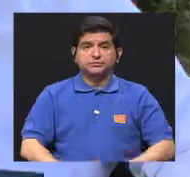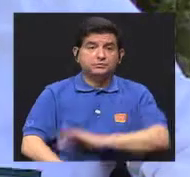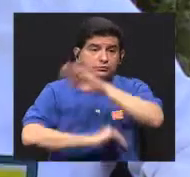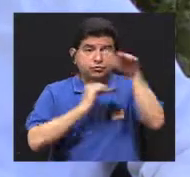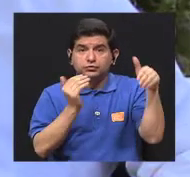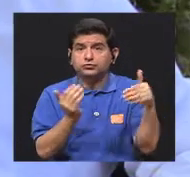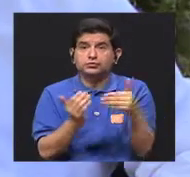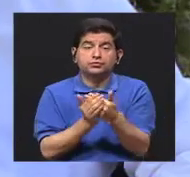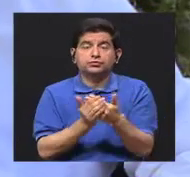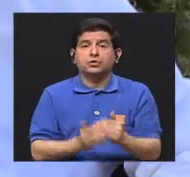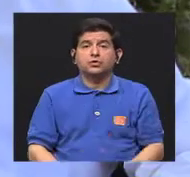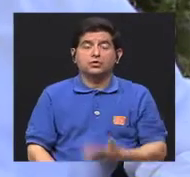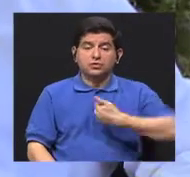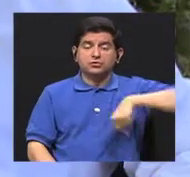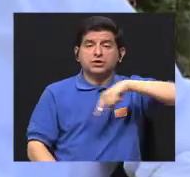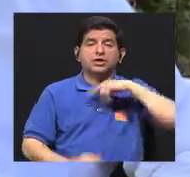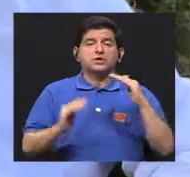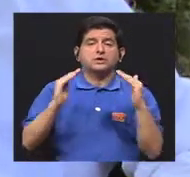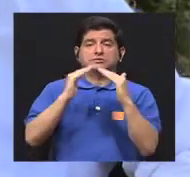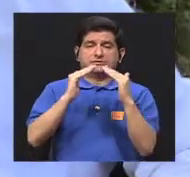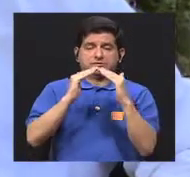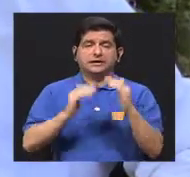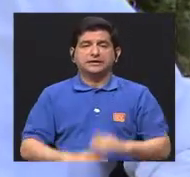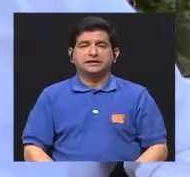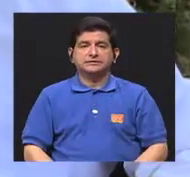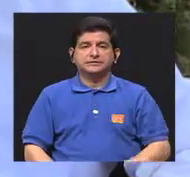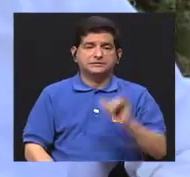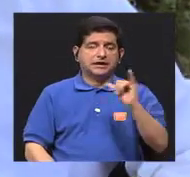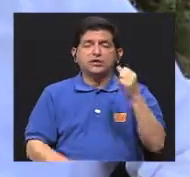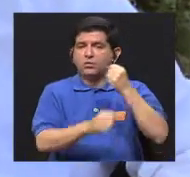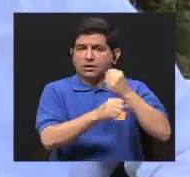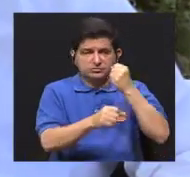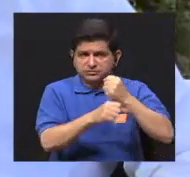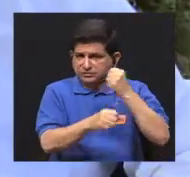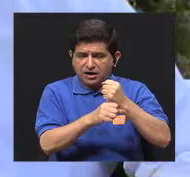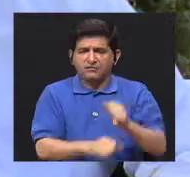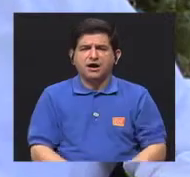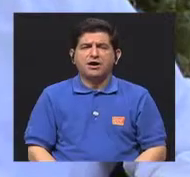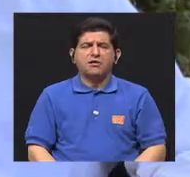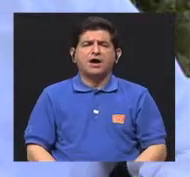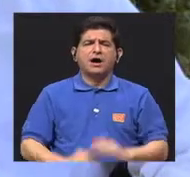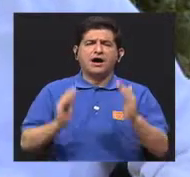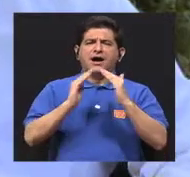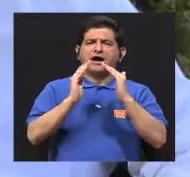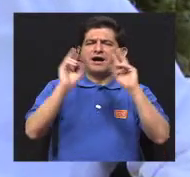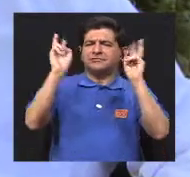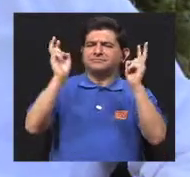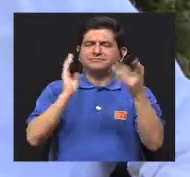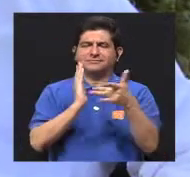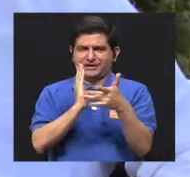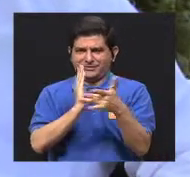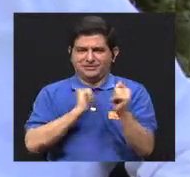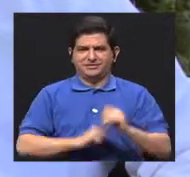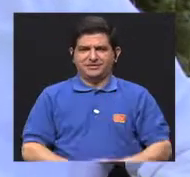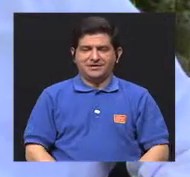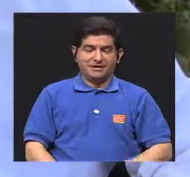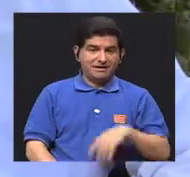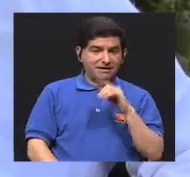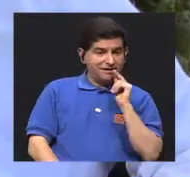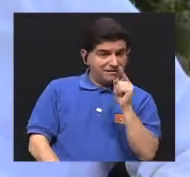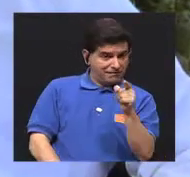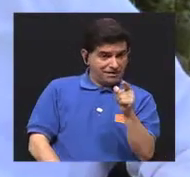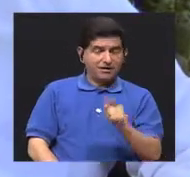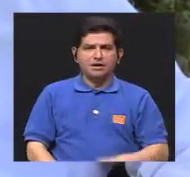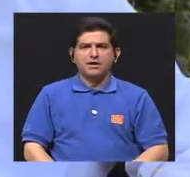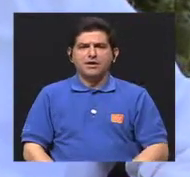todos en nuestras casas y en nuestros trabajos convivimos con la tecnología y